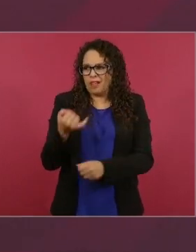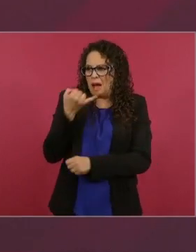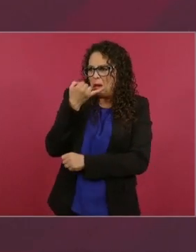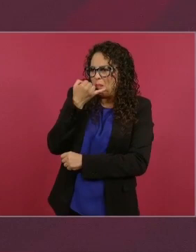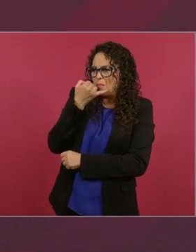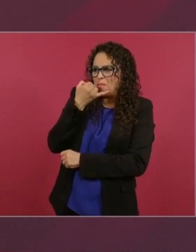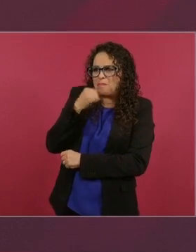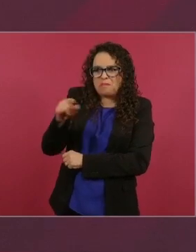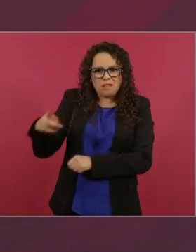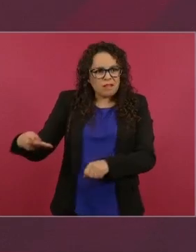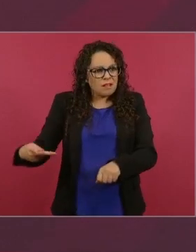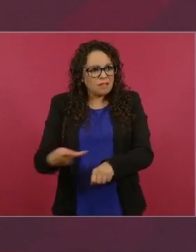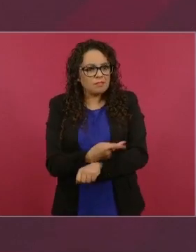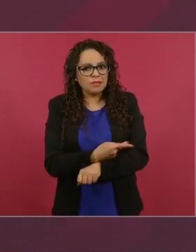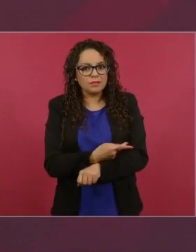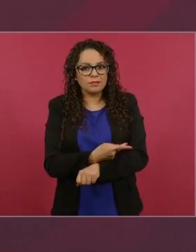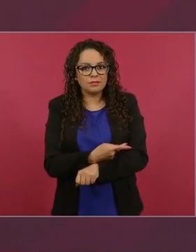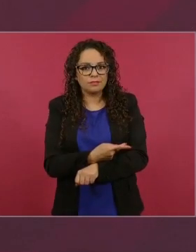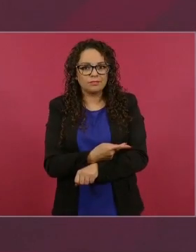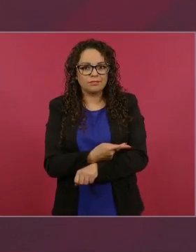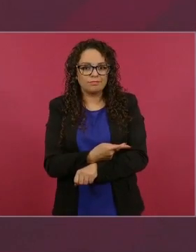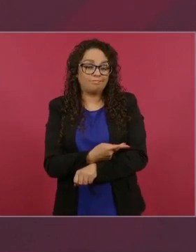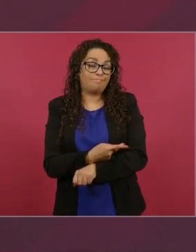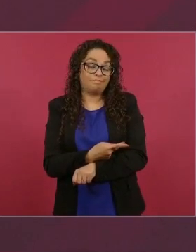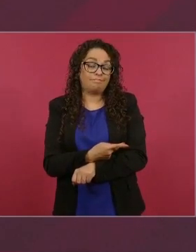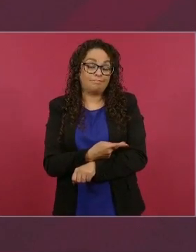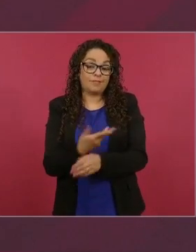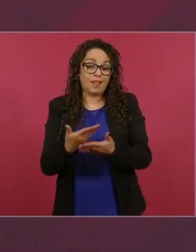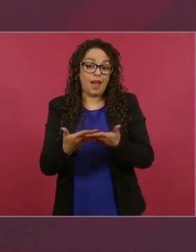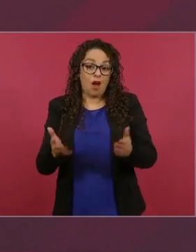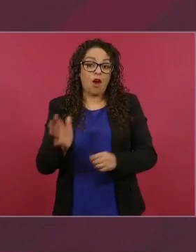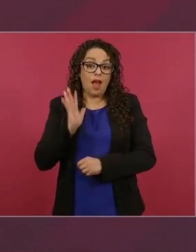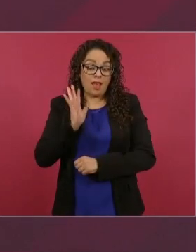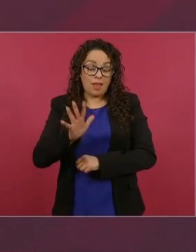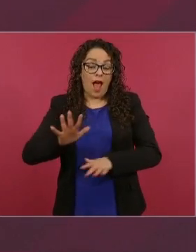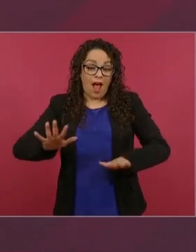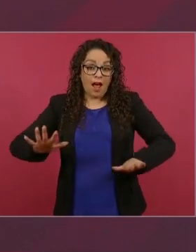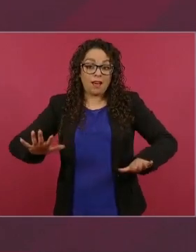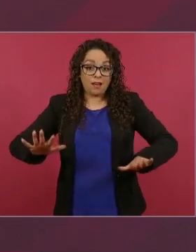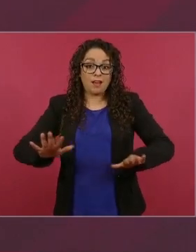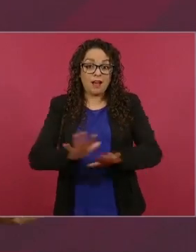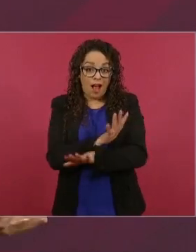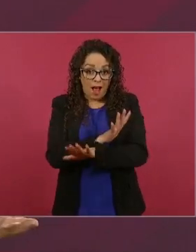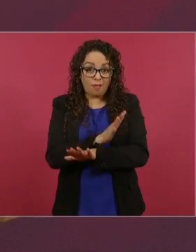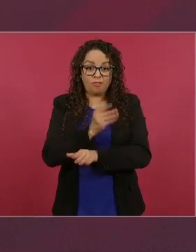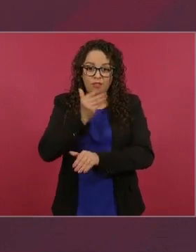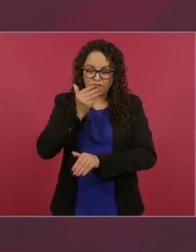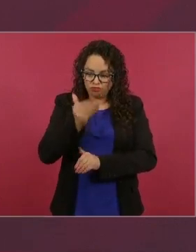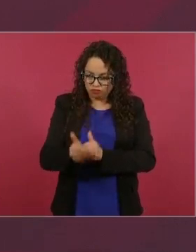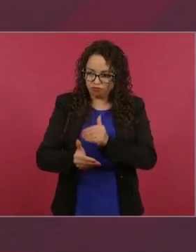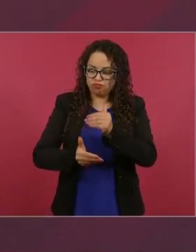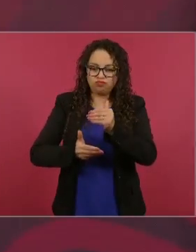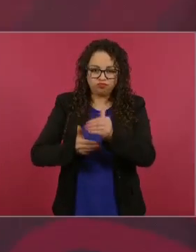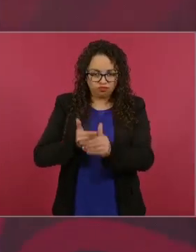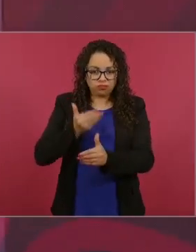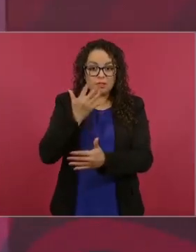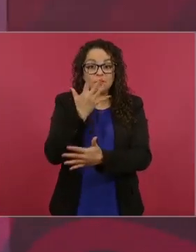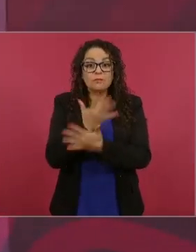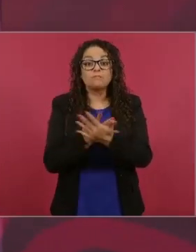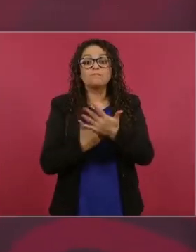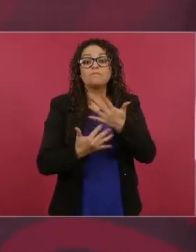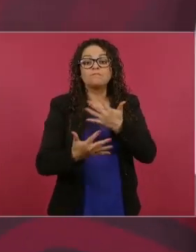porque se están llevando a cabo cambios. Entonces, ¿cómo es de que